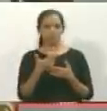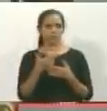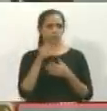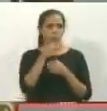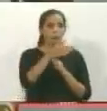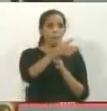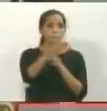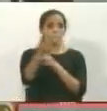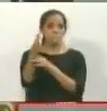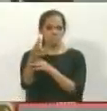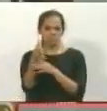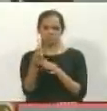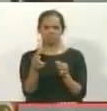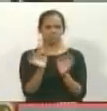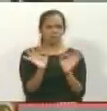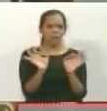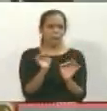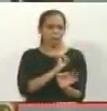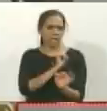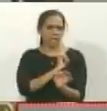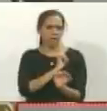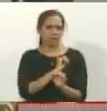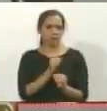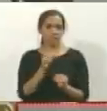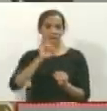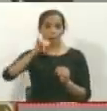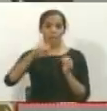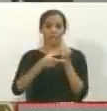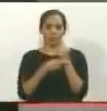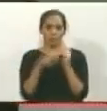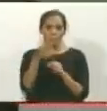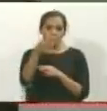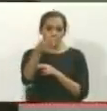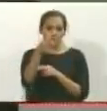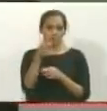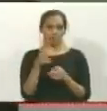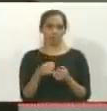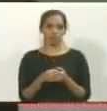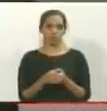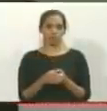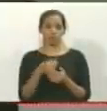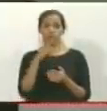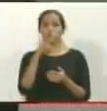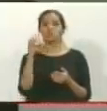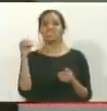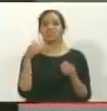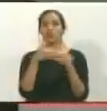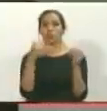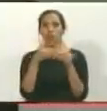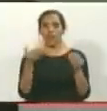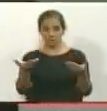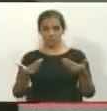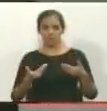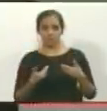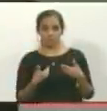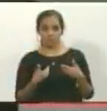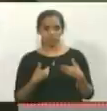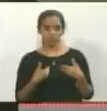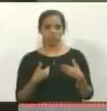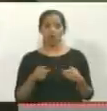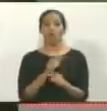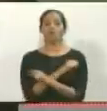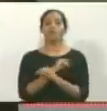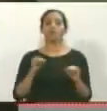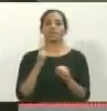gente, amedretarla, y apuntar Guaidó. Sacó 200 dólares, me lo dio, y me dijo que cuando terminara ese